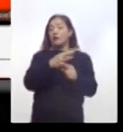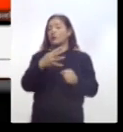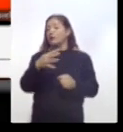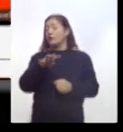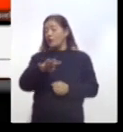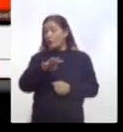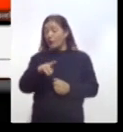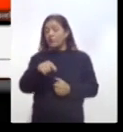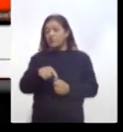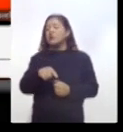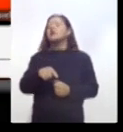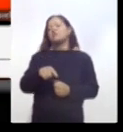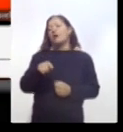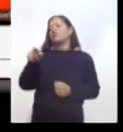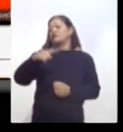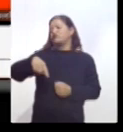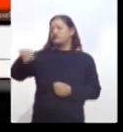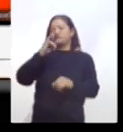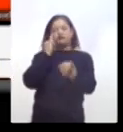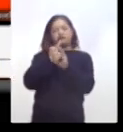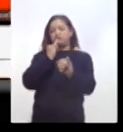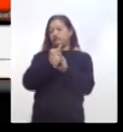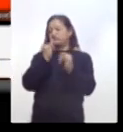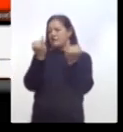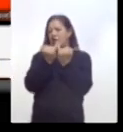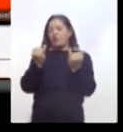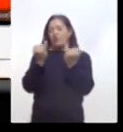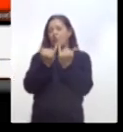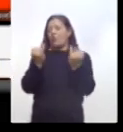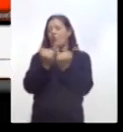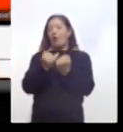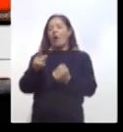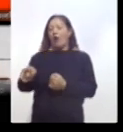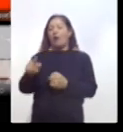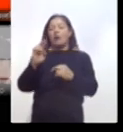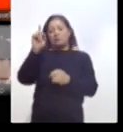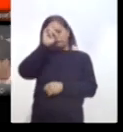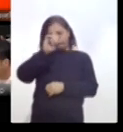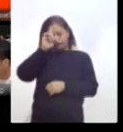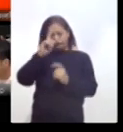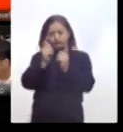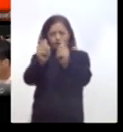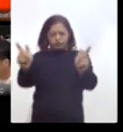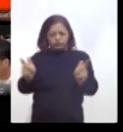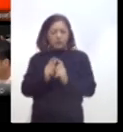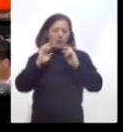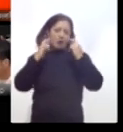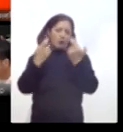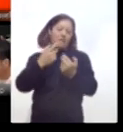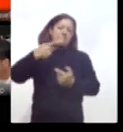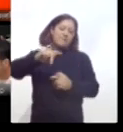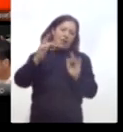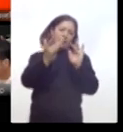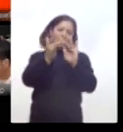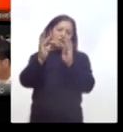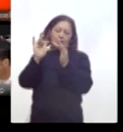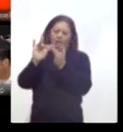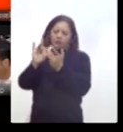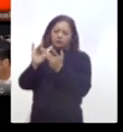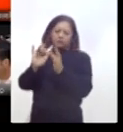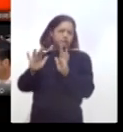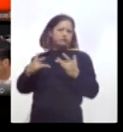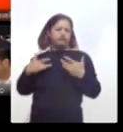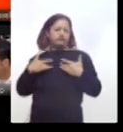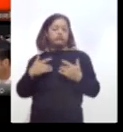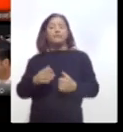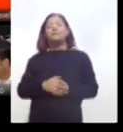fuerza mayor originada por el coronavirus COVID-19 y de conformidad con la convocatoria sesión en la que